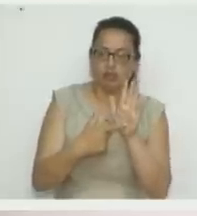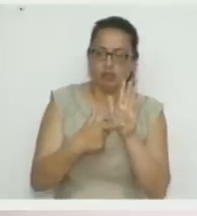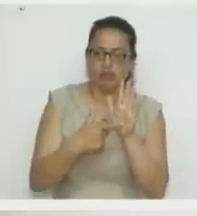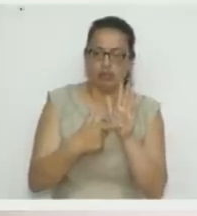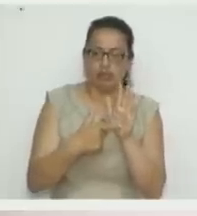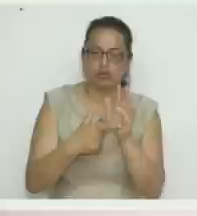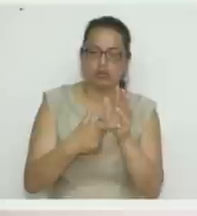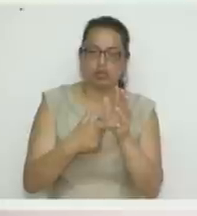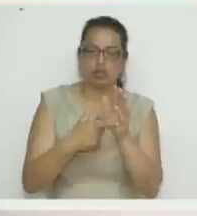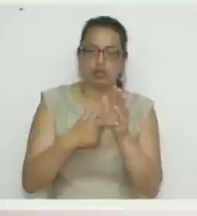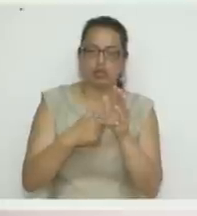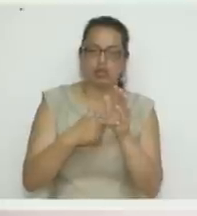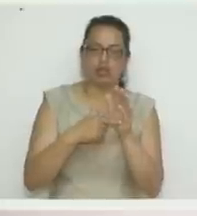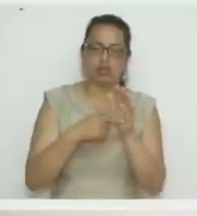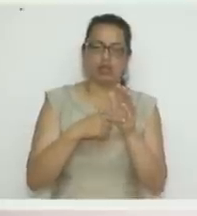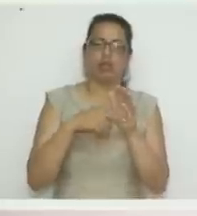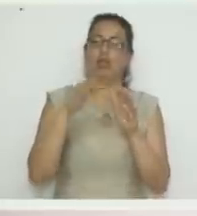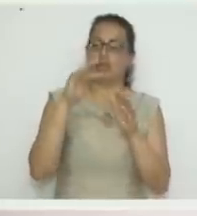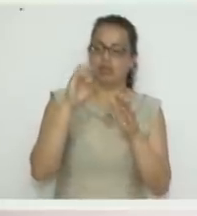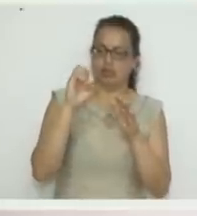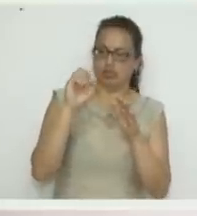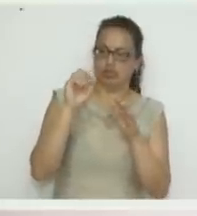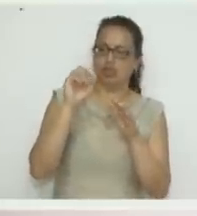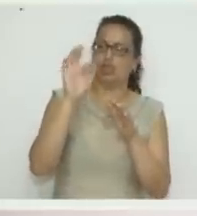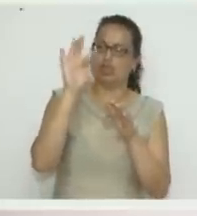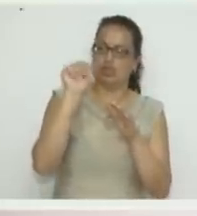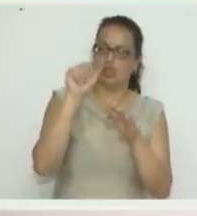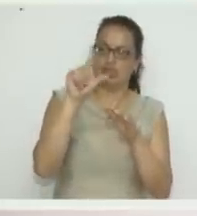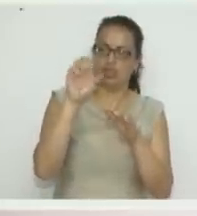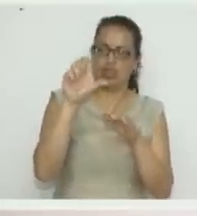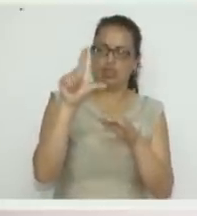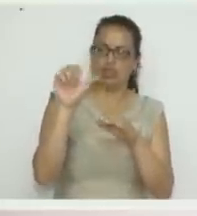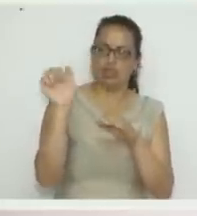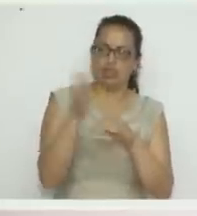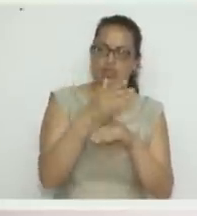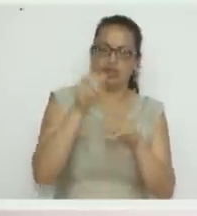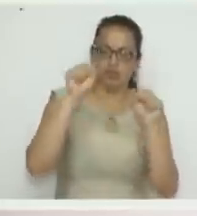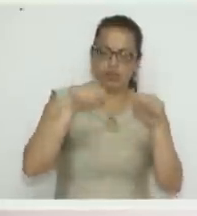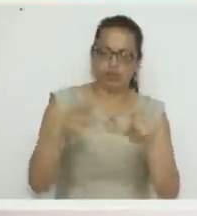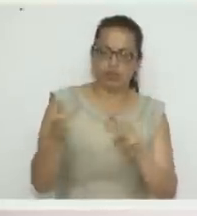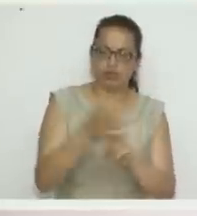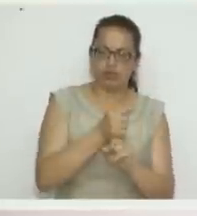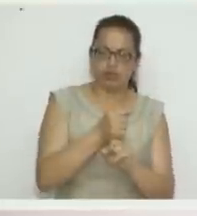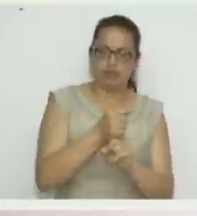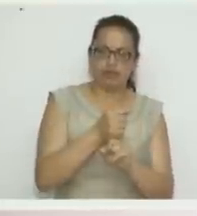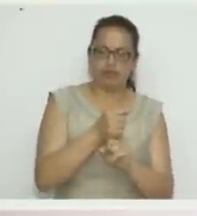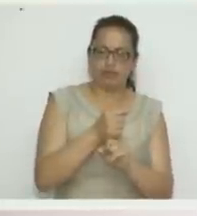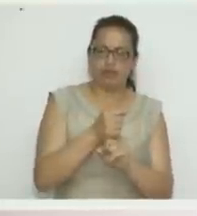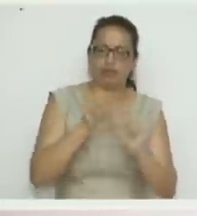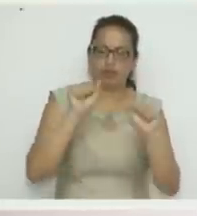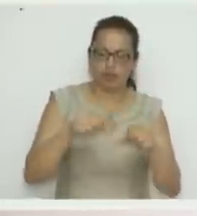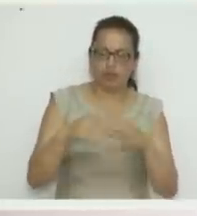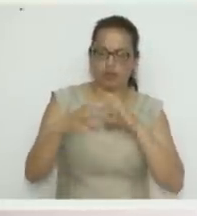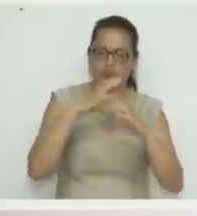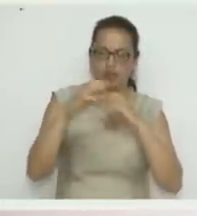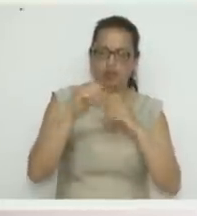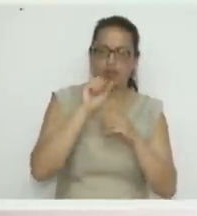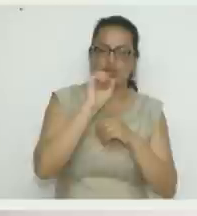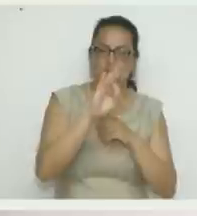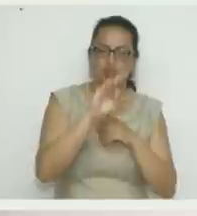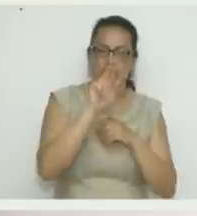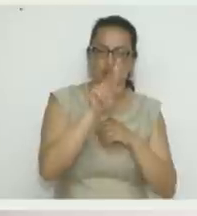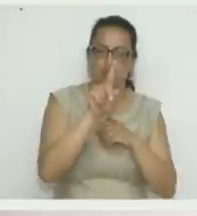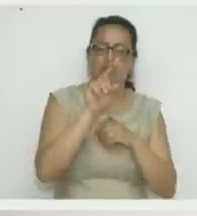¿Lo venden en el taller? Sí, señora. En el taller lo consigue. Lo puede conseguir en el taller. Se puede comunicar al 312